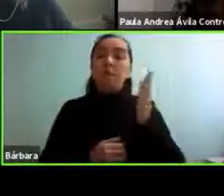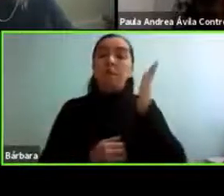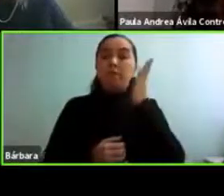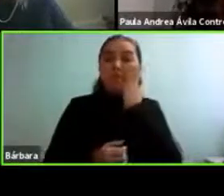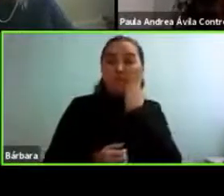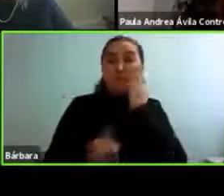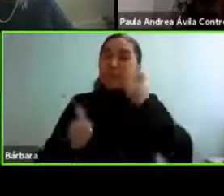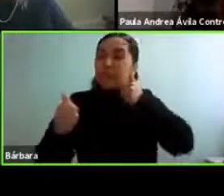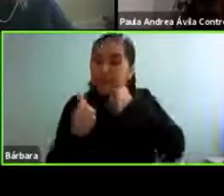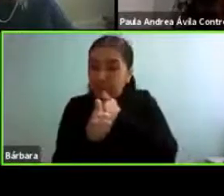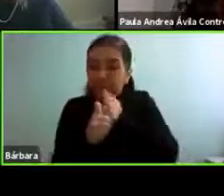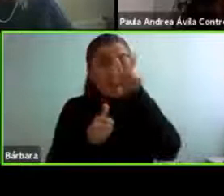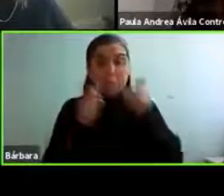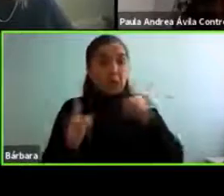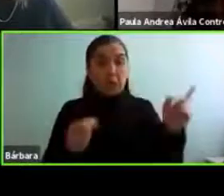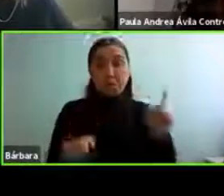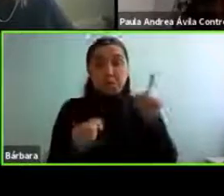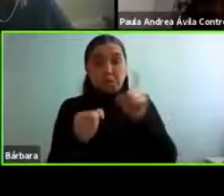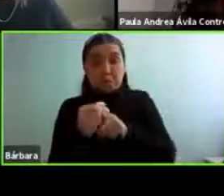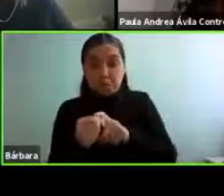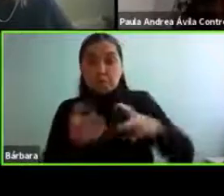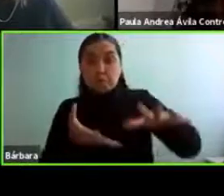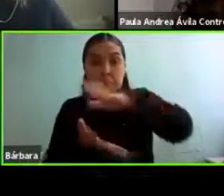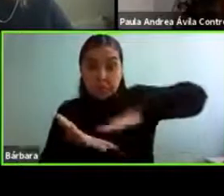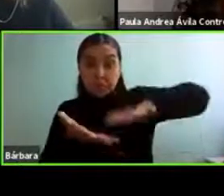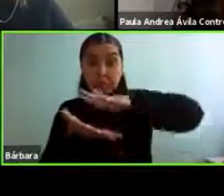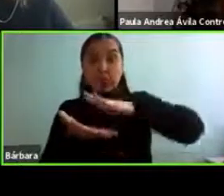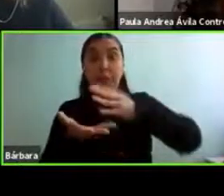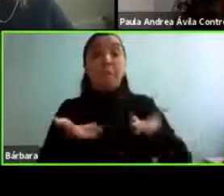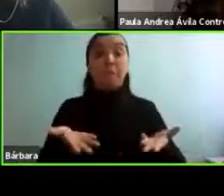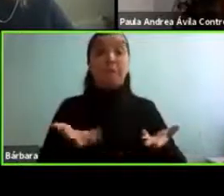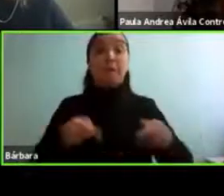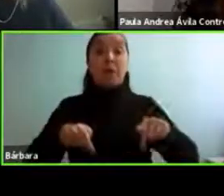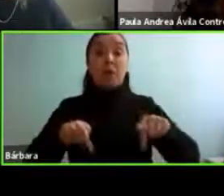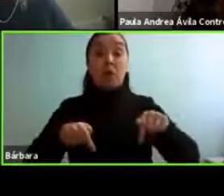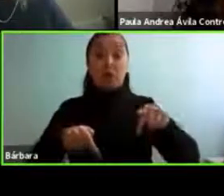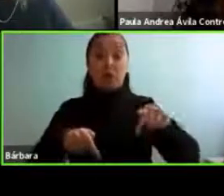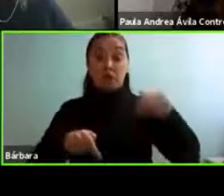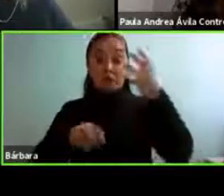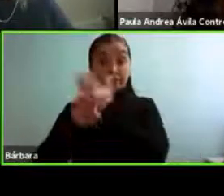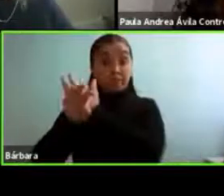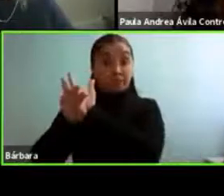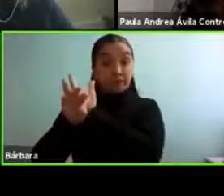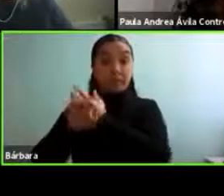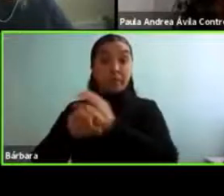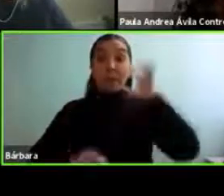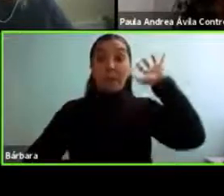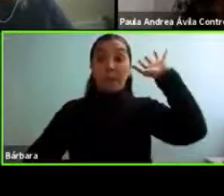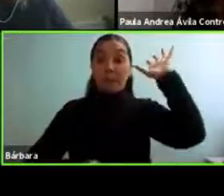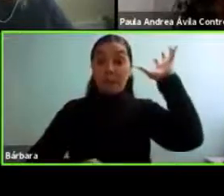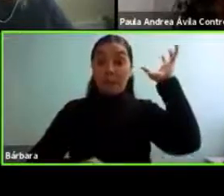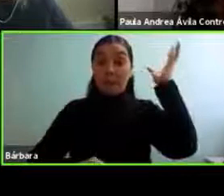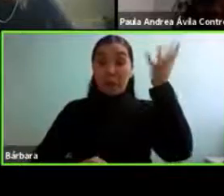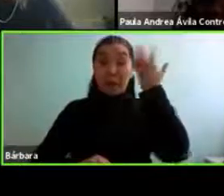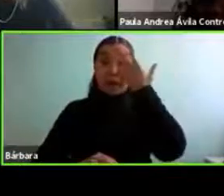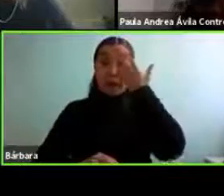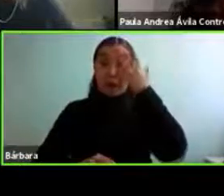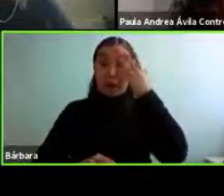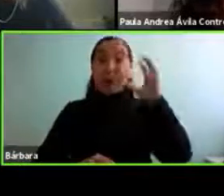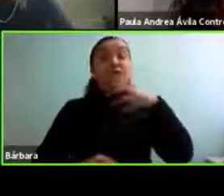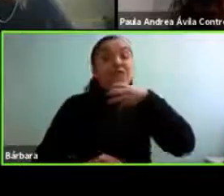el área. Para la sesión de hoy, nosotros le denominamos madurar y ponerse mal, es para las frutas.